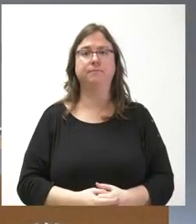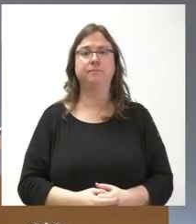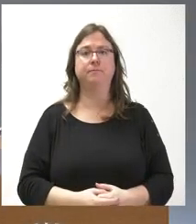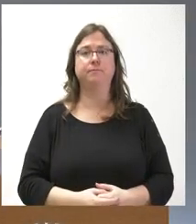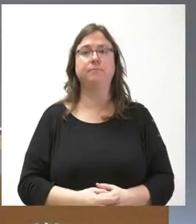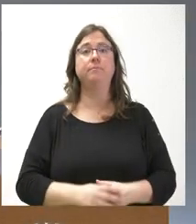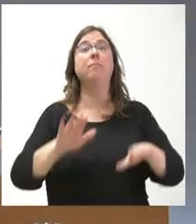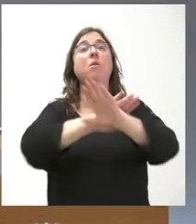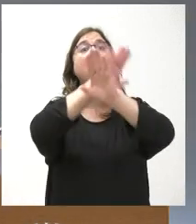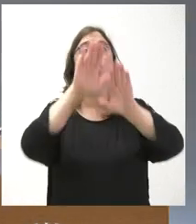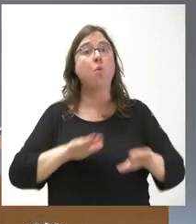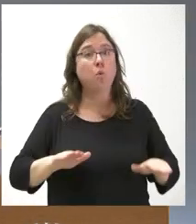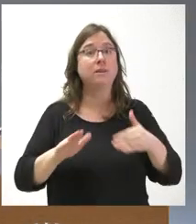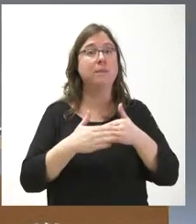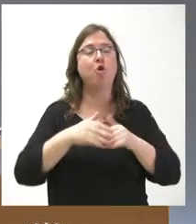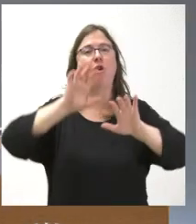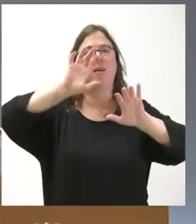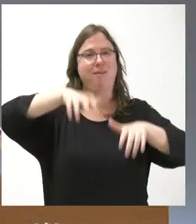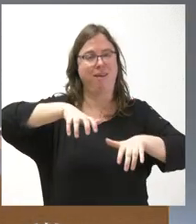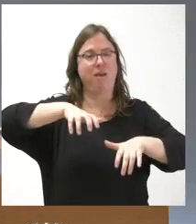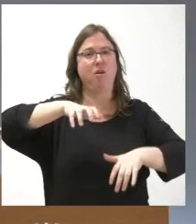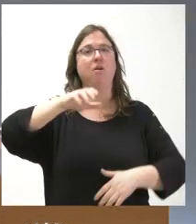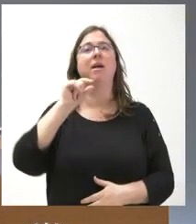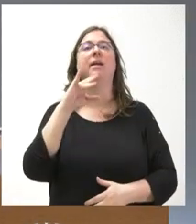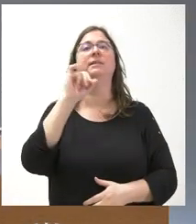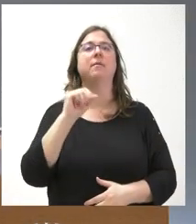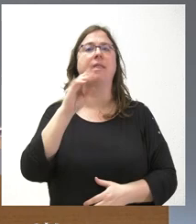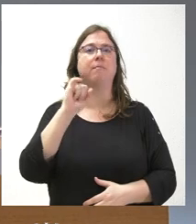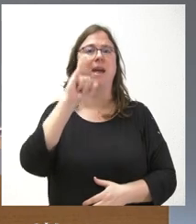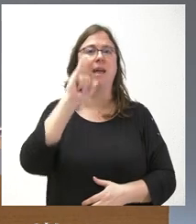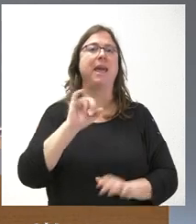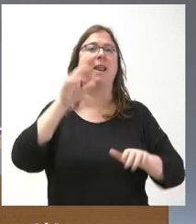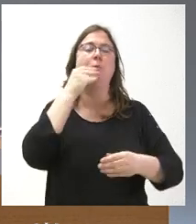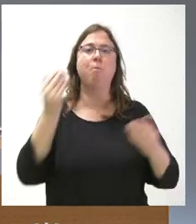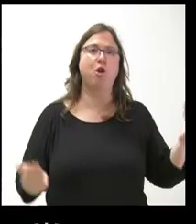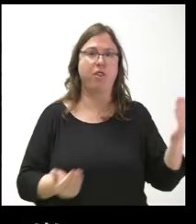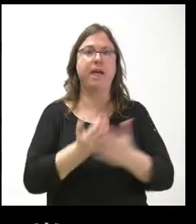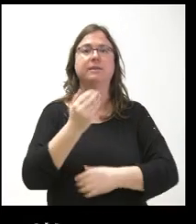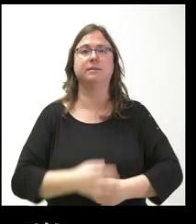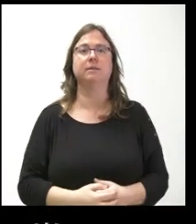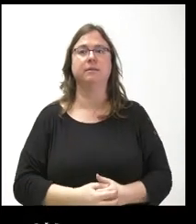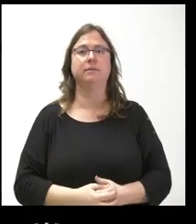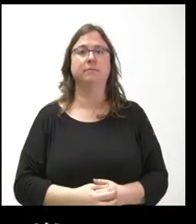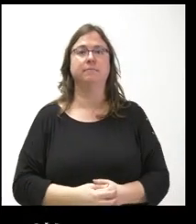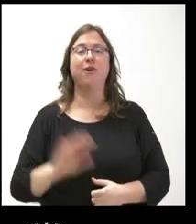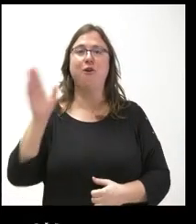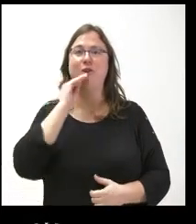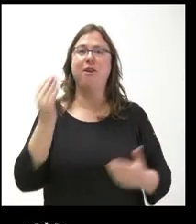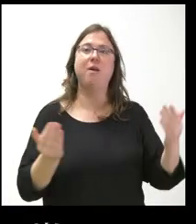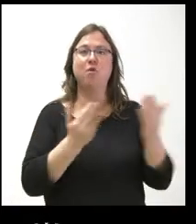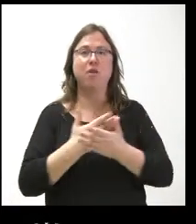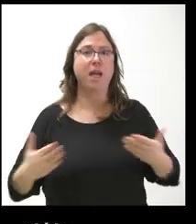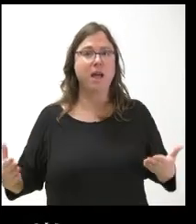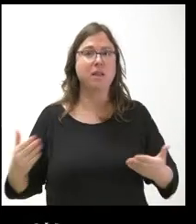cerramos este turno en León con Elizabeth Alba, de y León. Buenos días, Elizabeth. Hola, buenos días a todos.